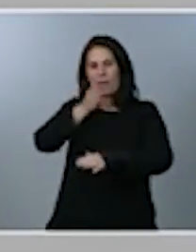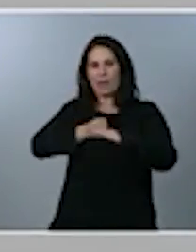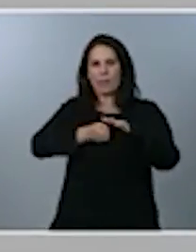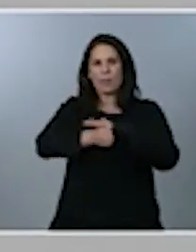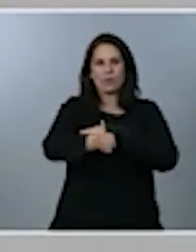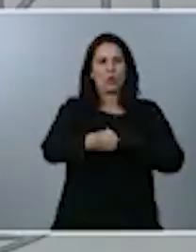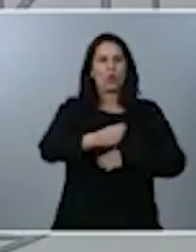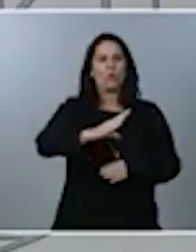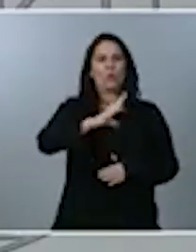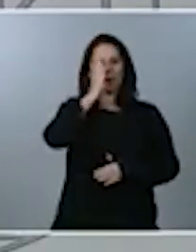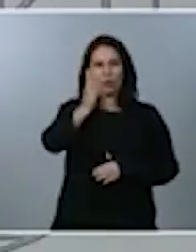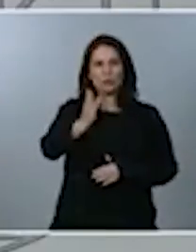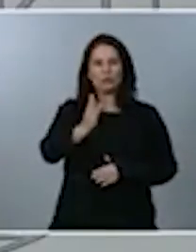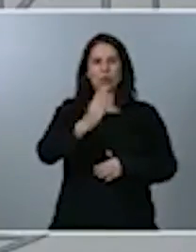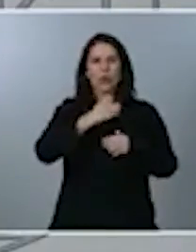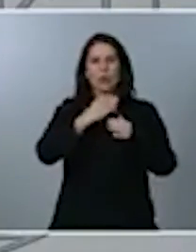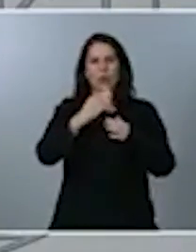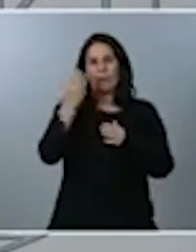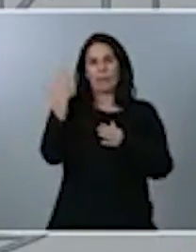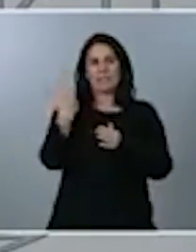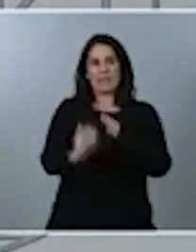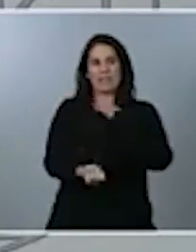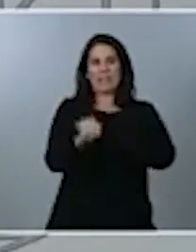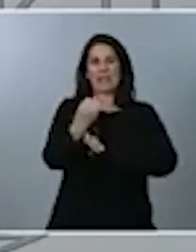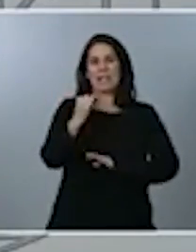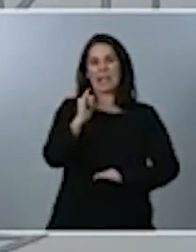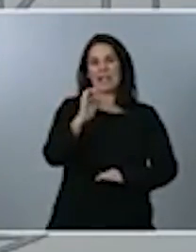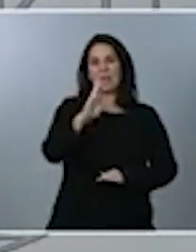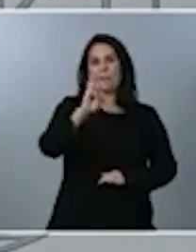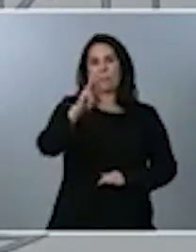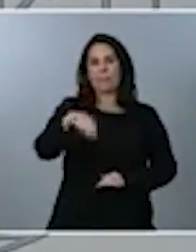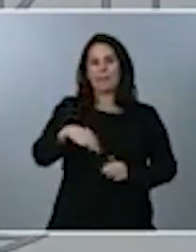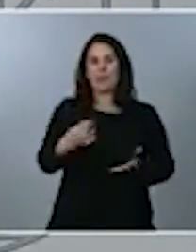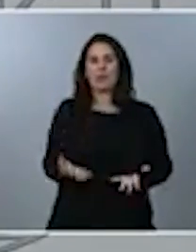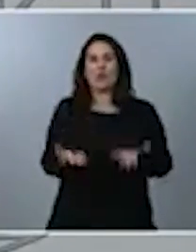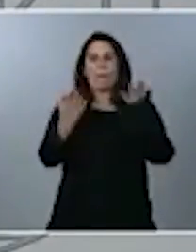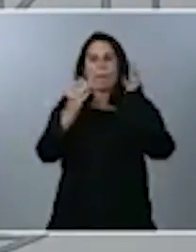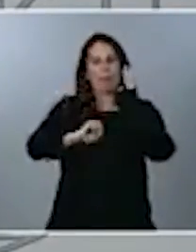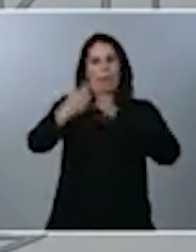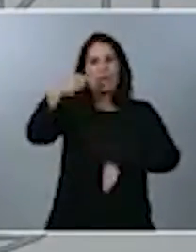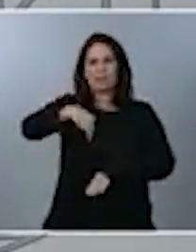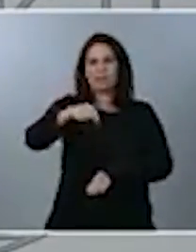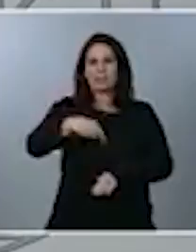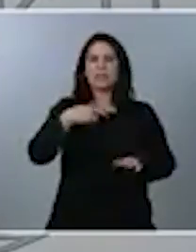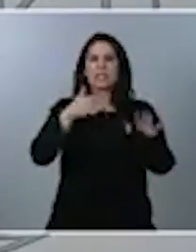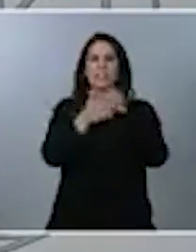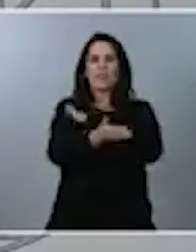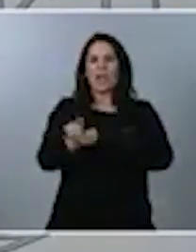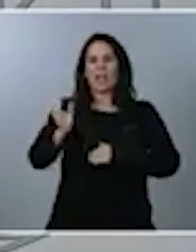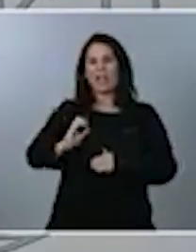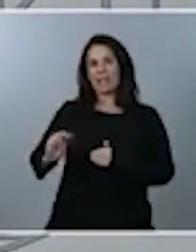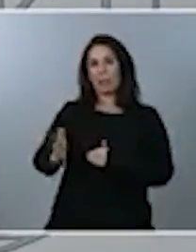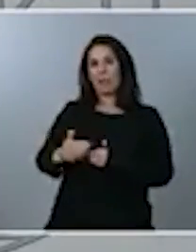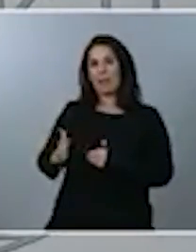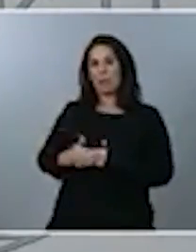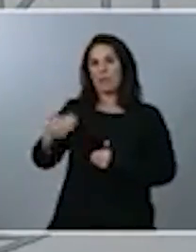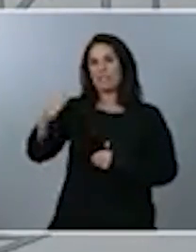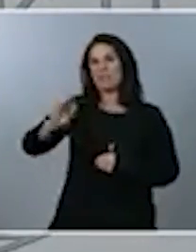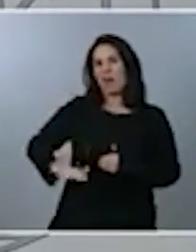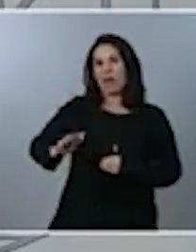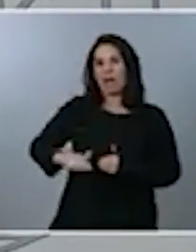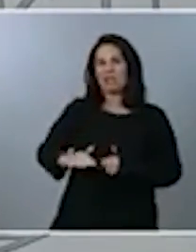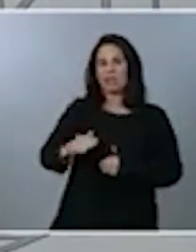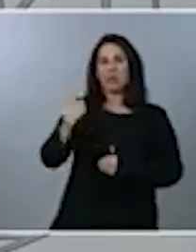que se creó el indicador, por tanto, aportando mayores recursos a las rentas bajas. Sube, en concreto, un 5%.